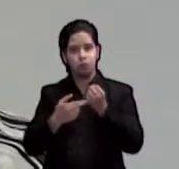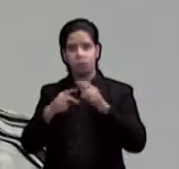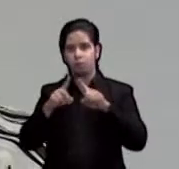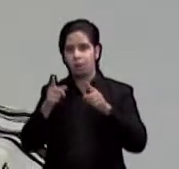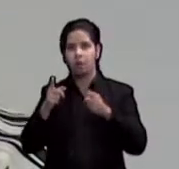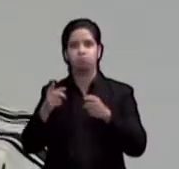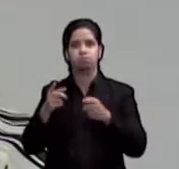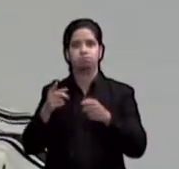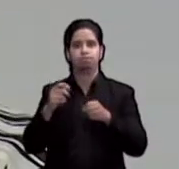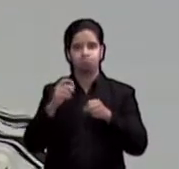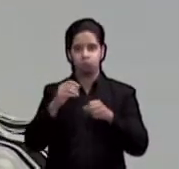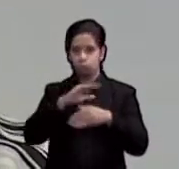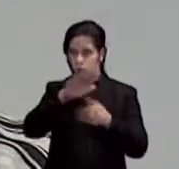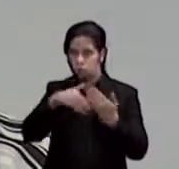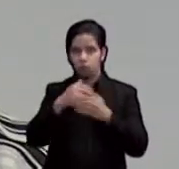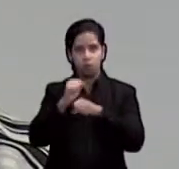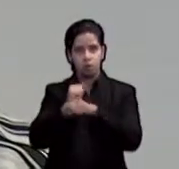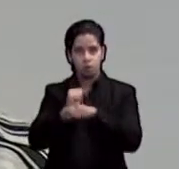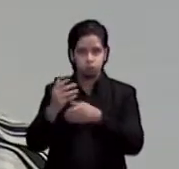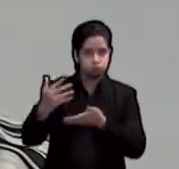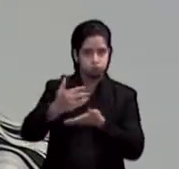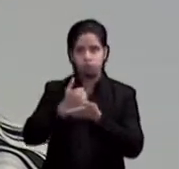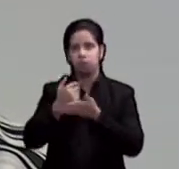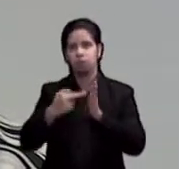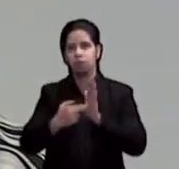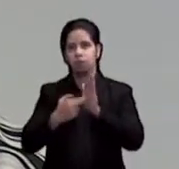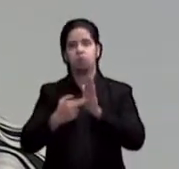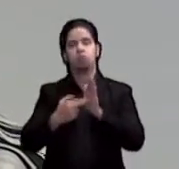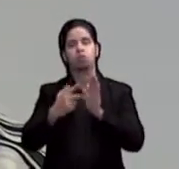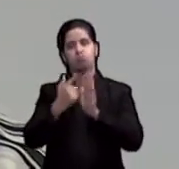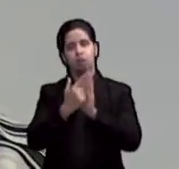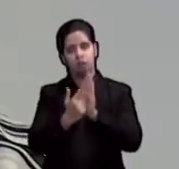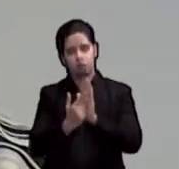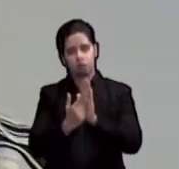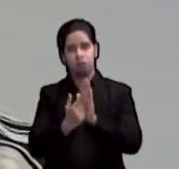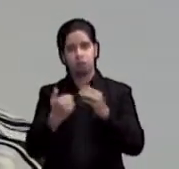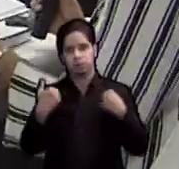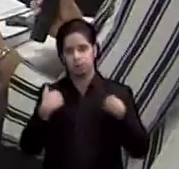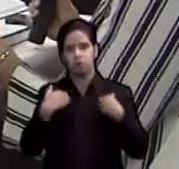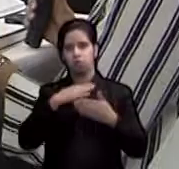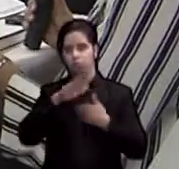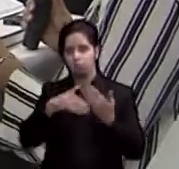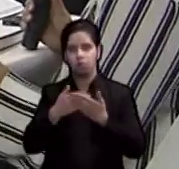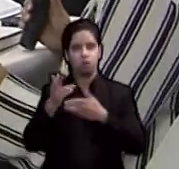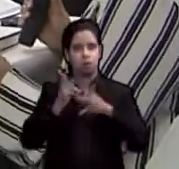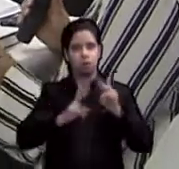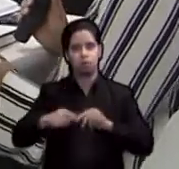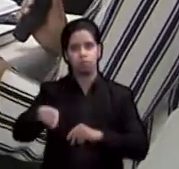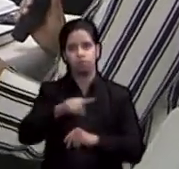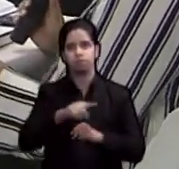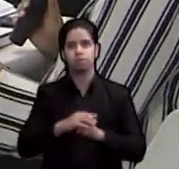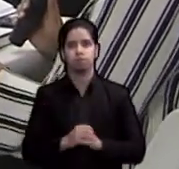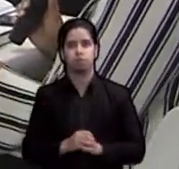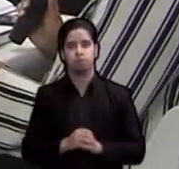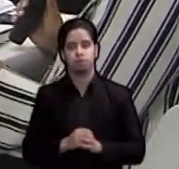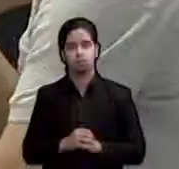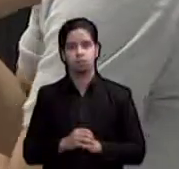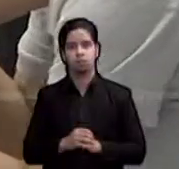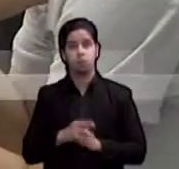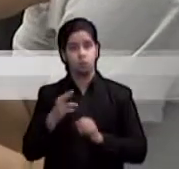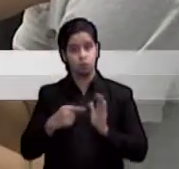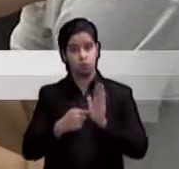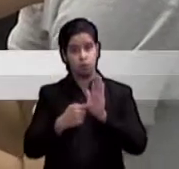absorber toda la necesidad de representación legal que tienen estas personas. Los representantes de Espacios Abiertos